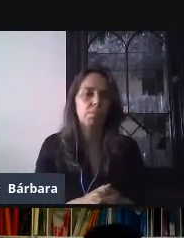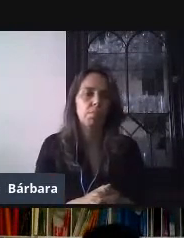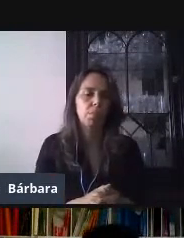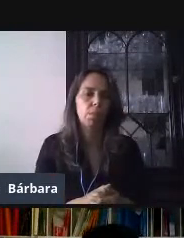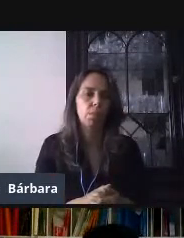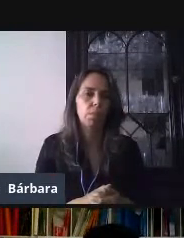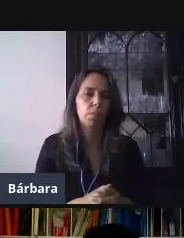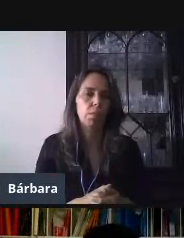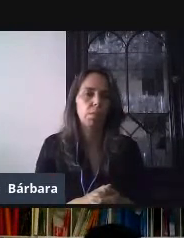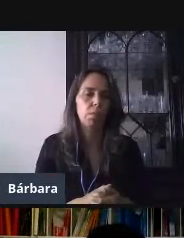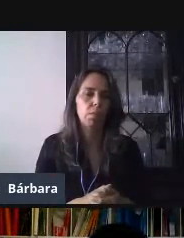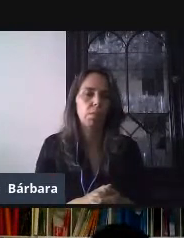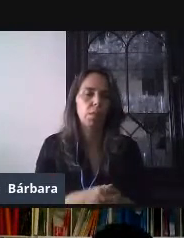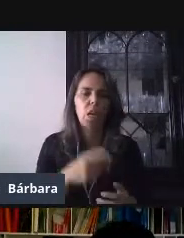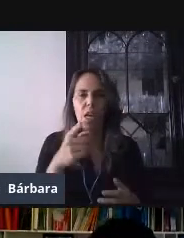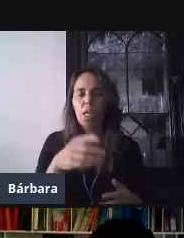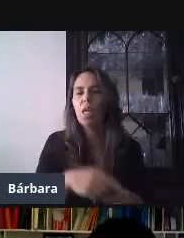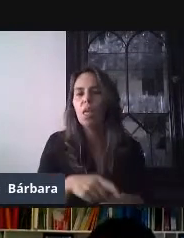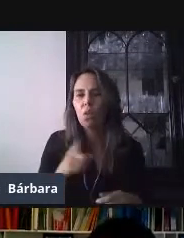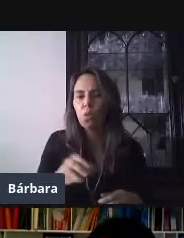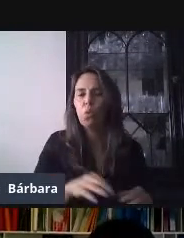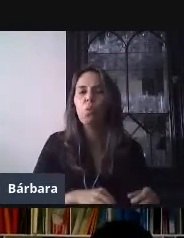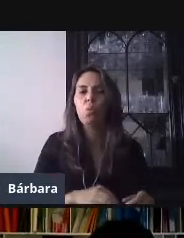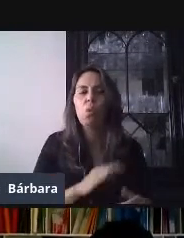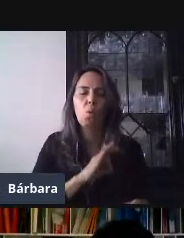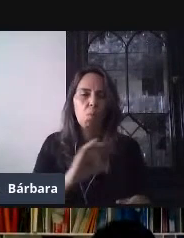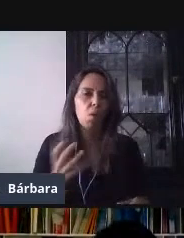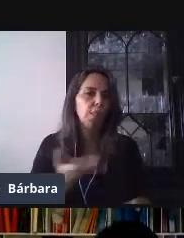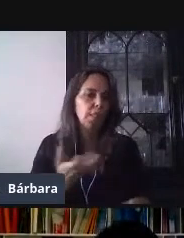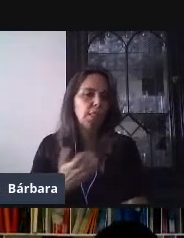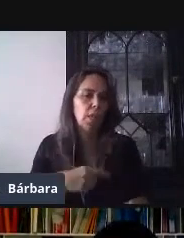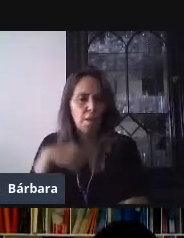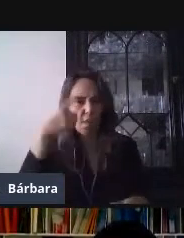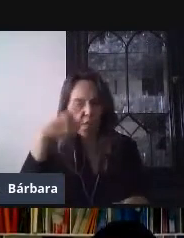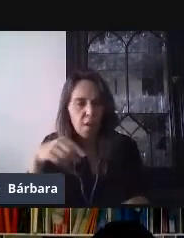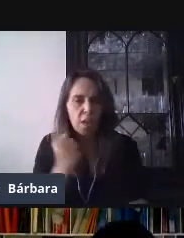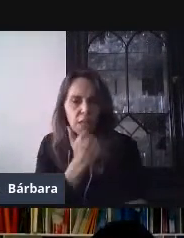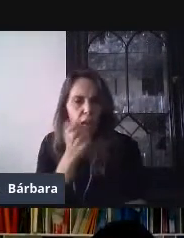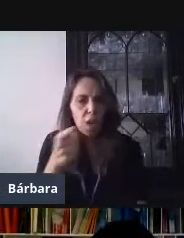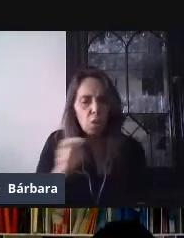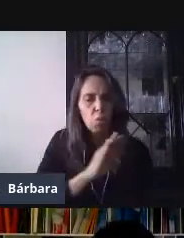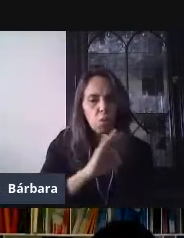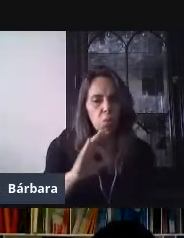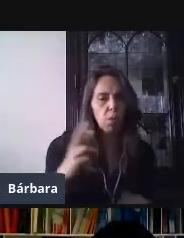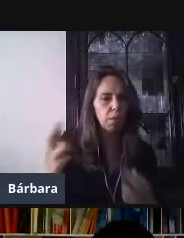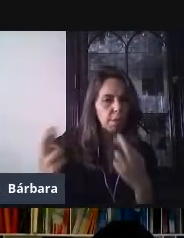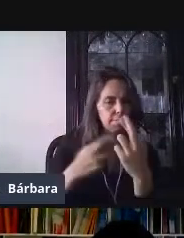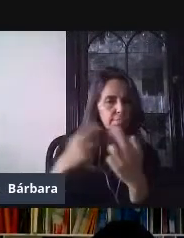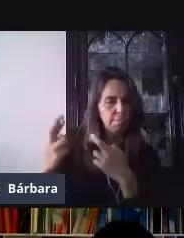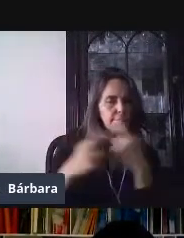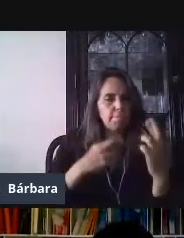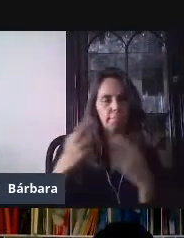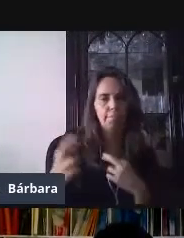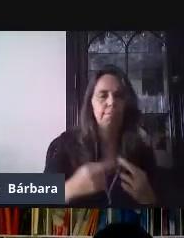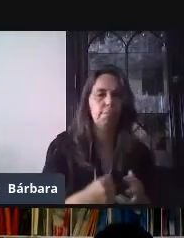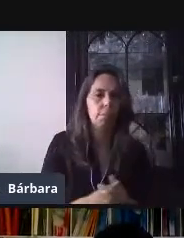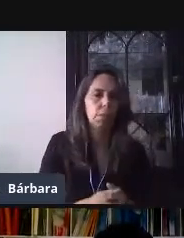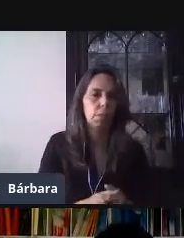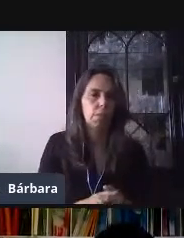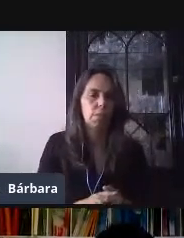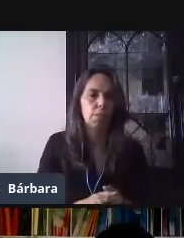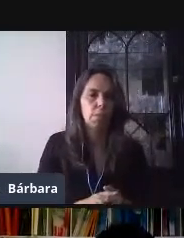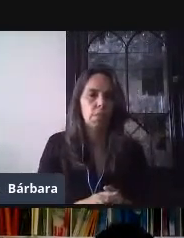lo puedan contestar, pues, ya habilite esta opción y, pues, lo incluye en el correo y el alumno, una vez que le llegue la